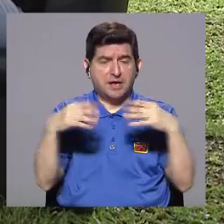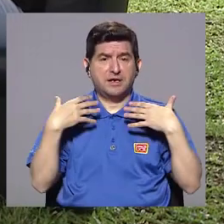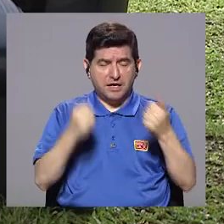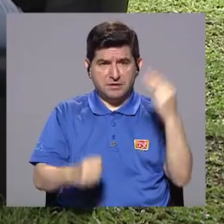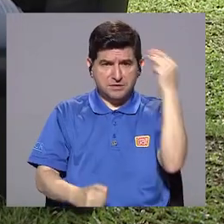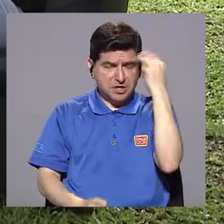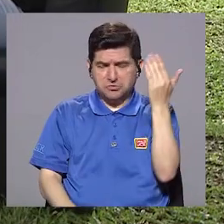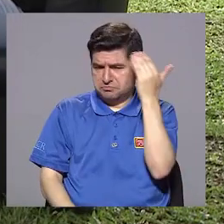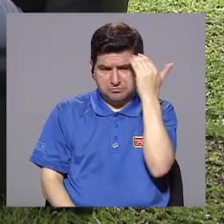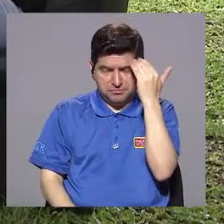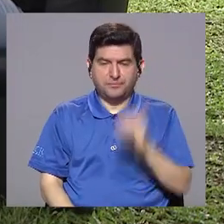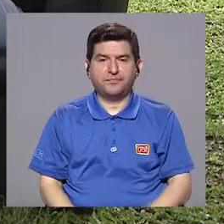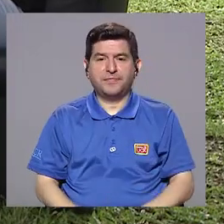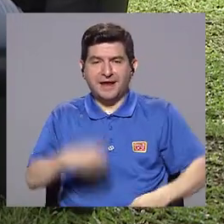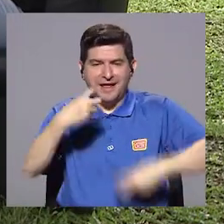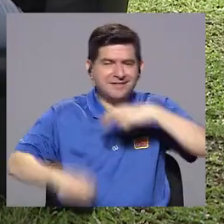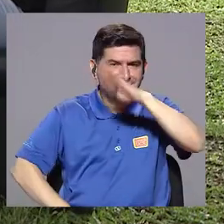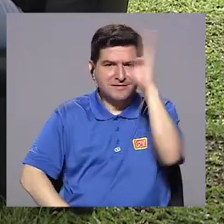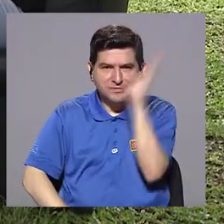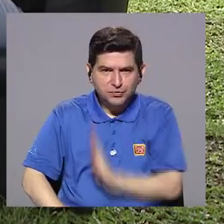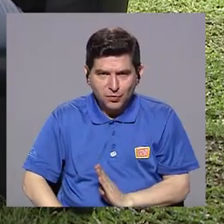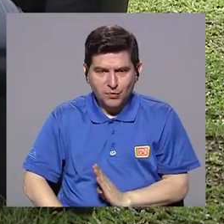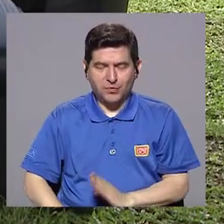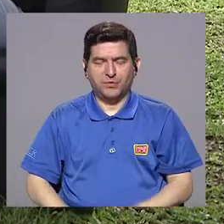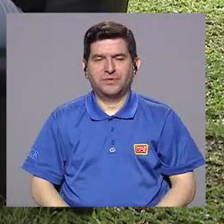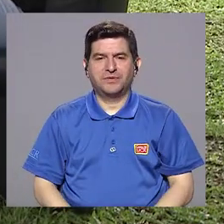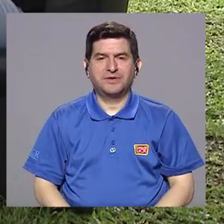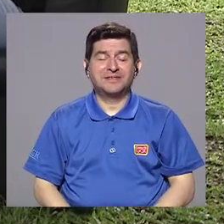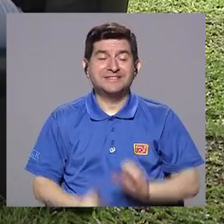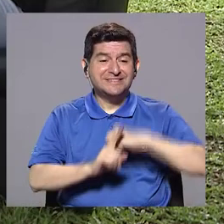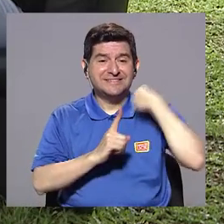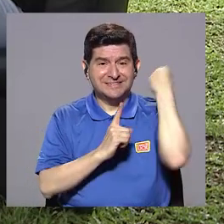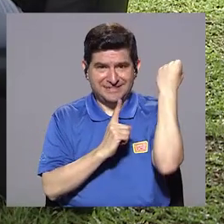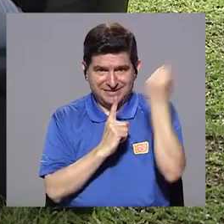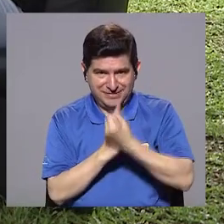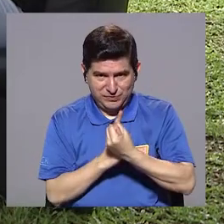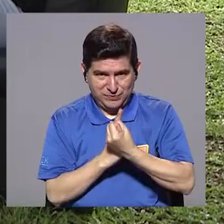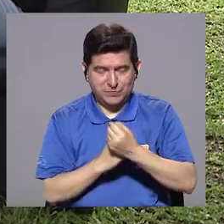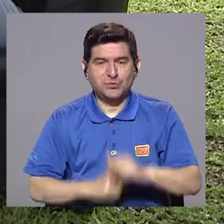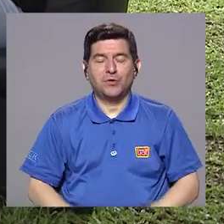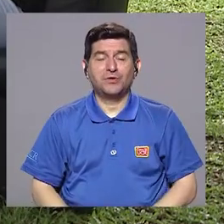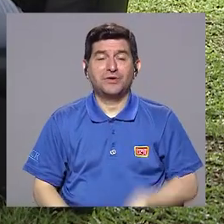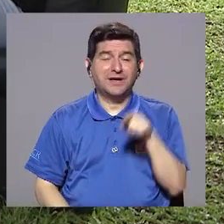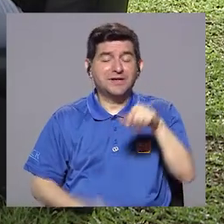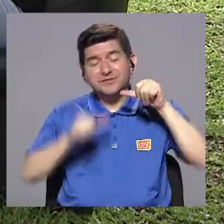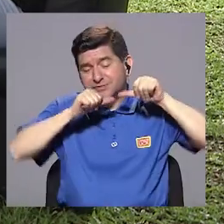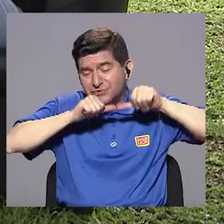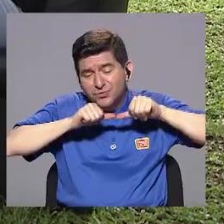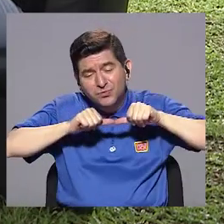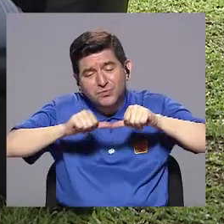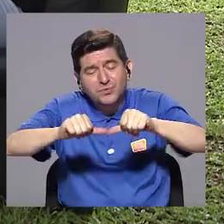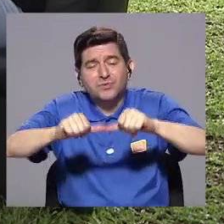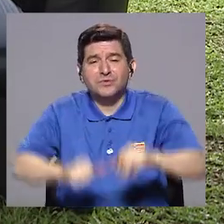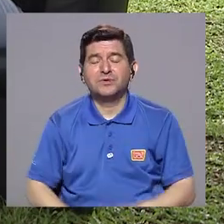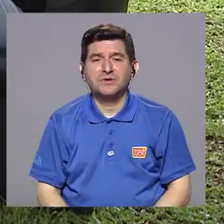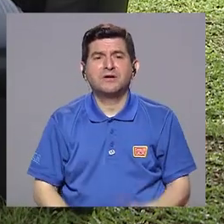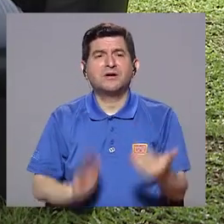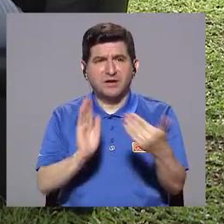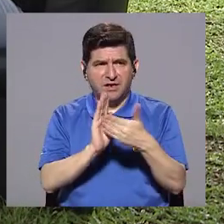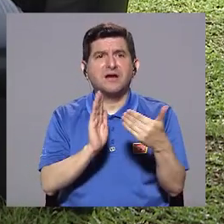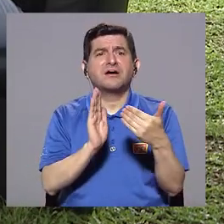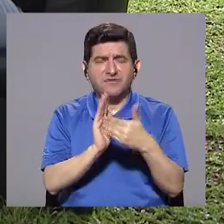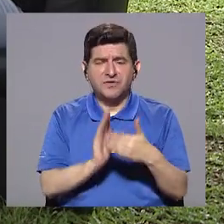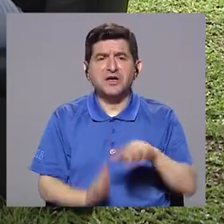mental. El trastorno bipolar es una condición crónica que experimenta